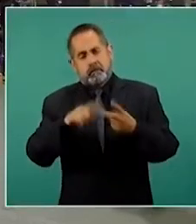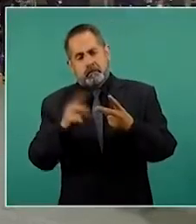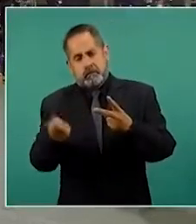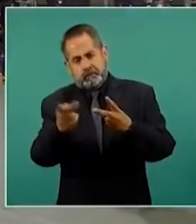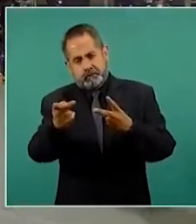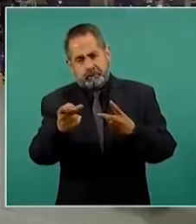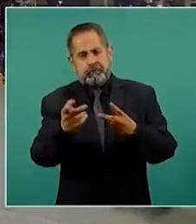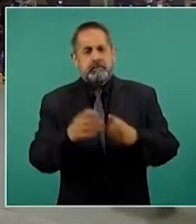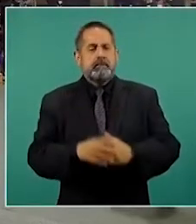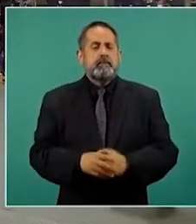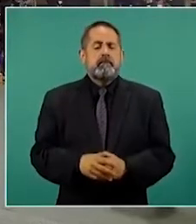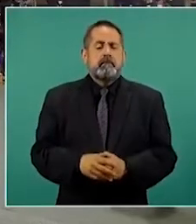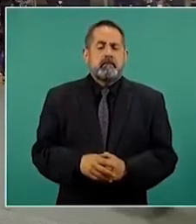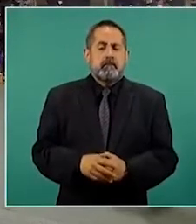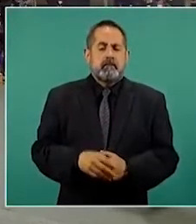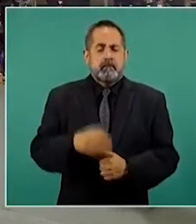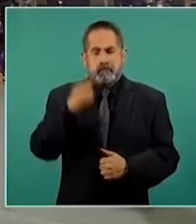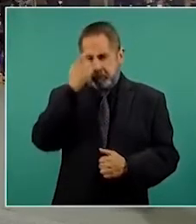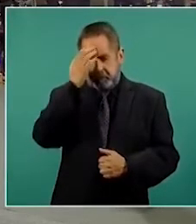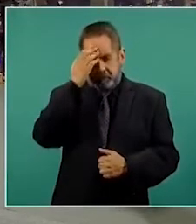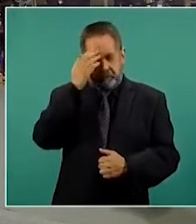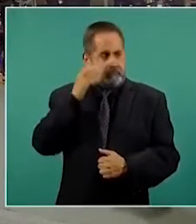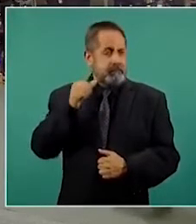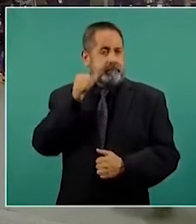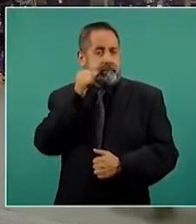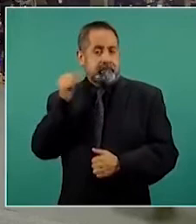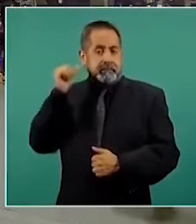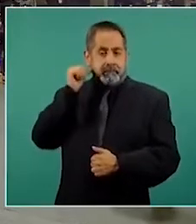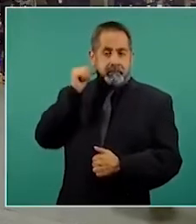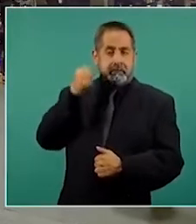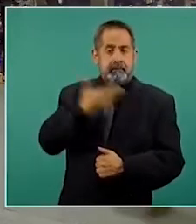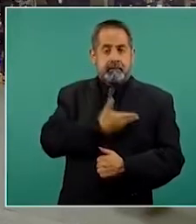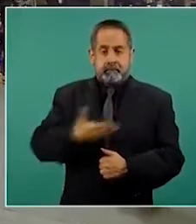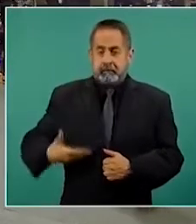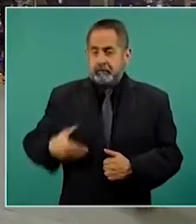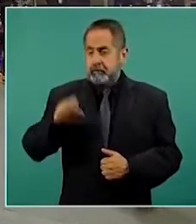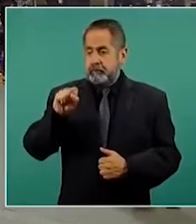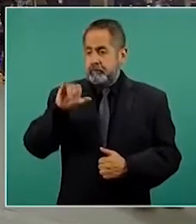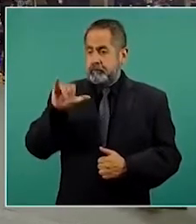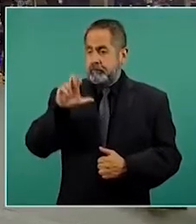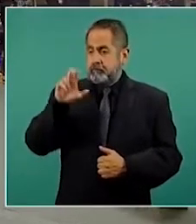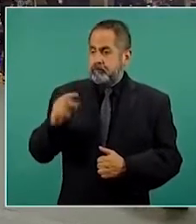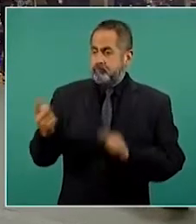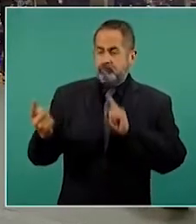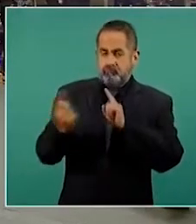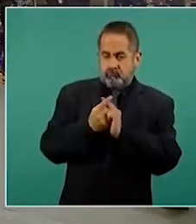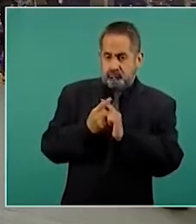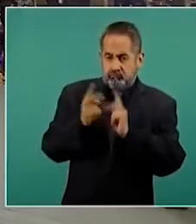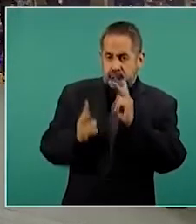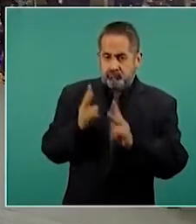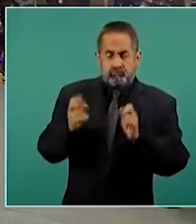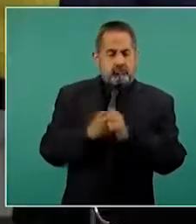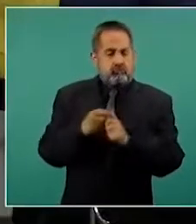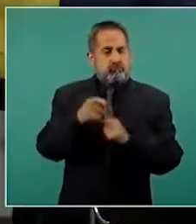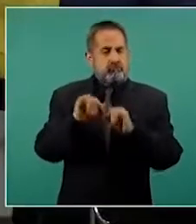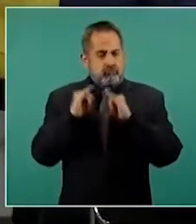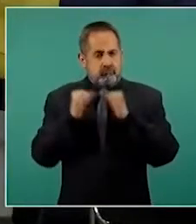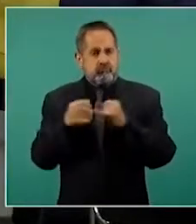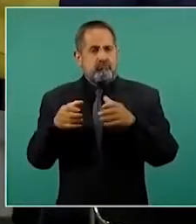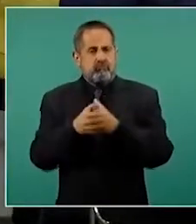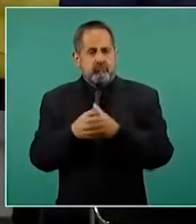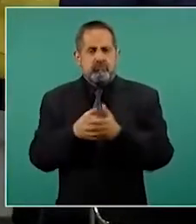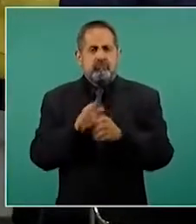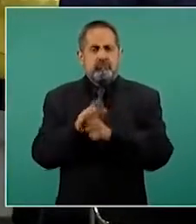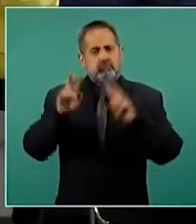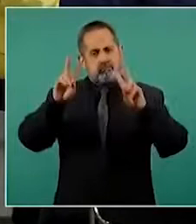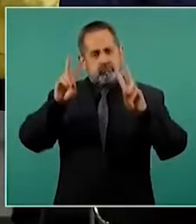Tuvimos conocimiento que el día de ayer visitó Palacio Nacional el presidente de la Corte. Me gustaría saber si usted se reunió con él o fue con el consejero y